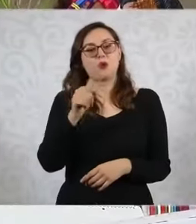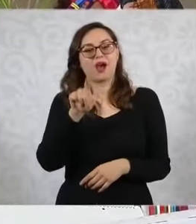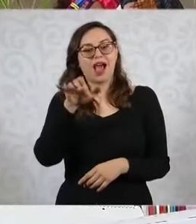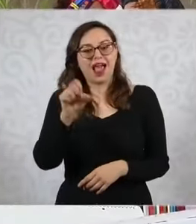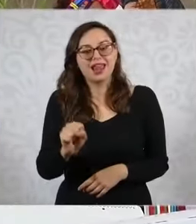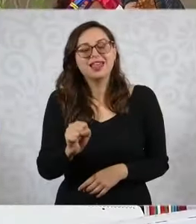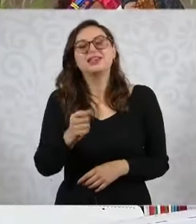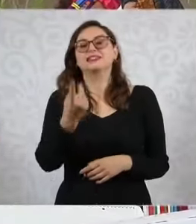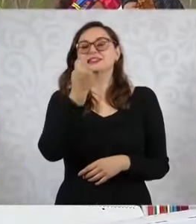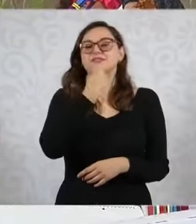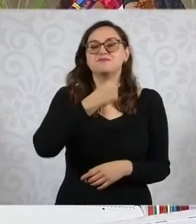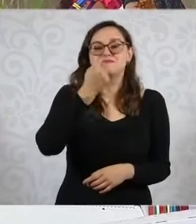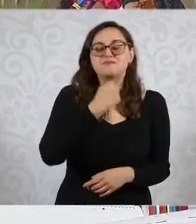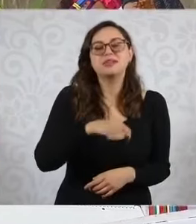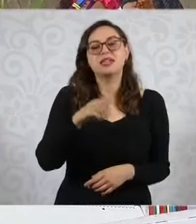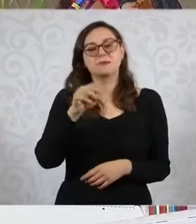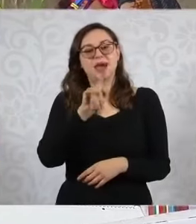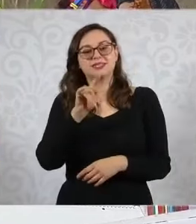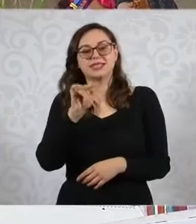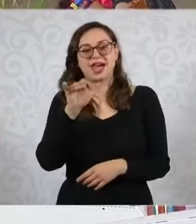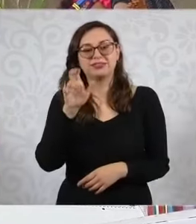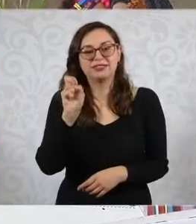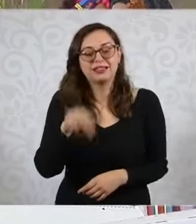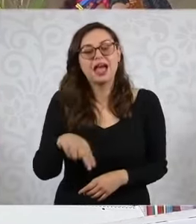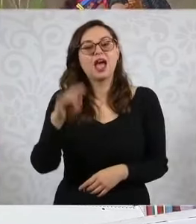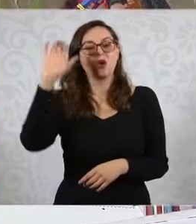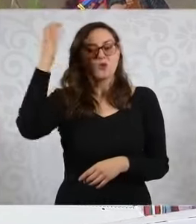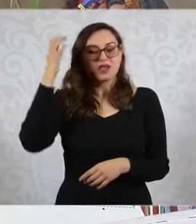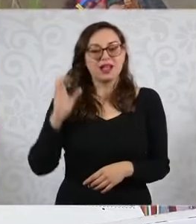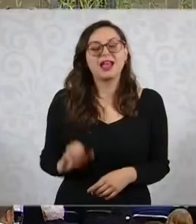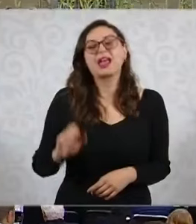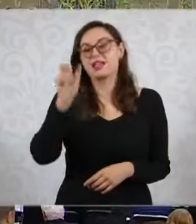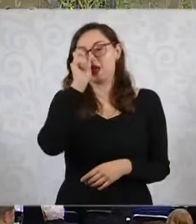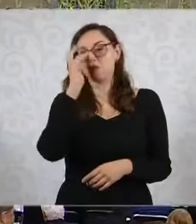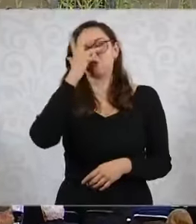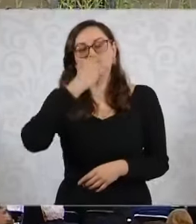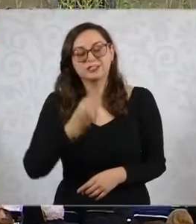Tepic, Mazatlán, Culiacán y Hermosillo.